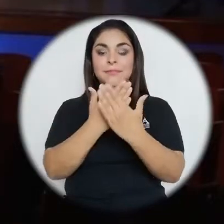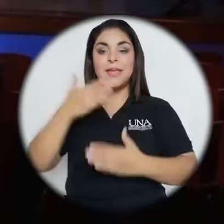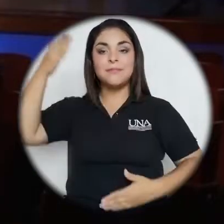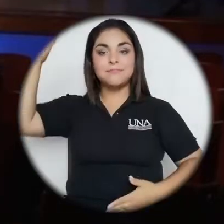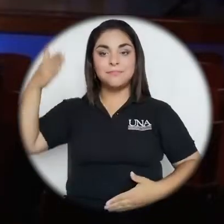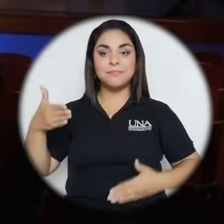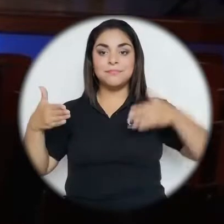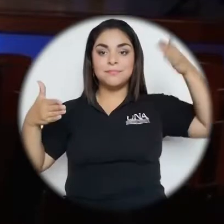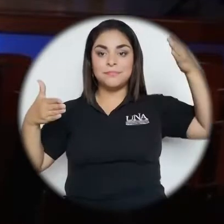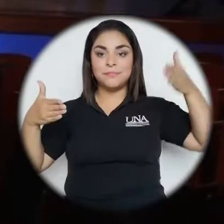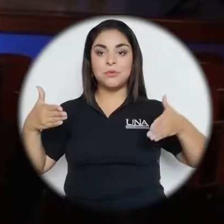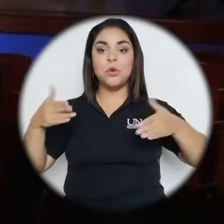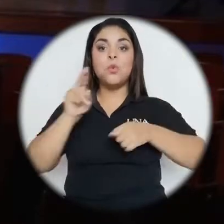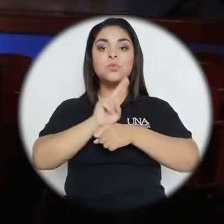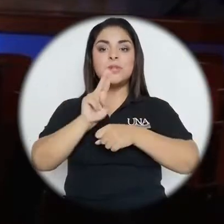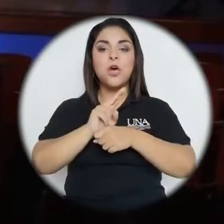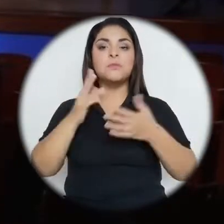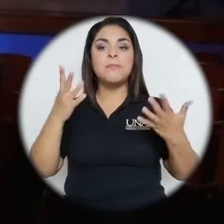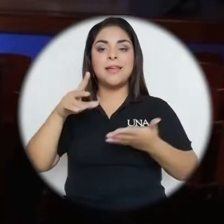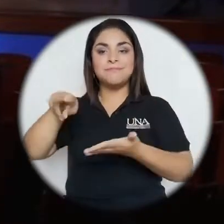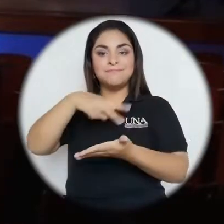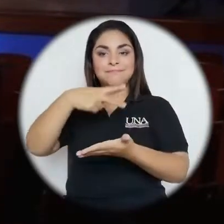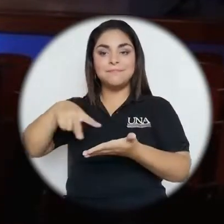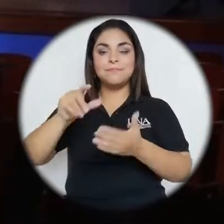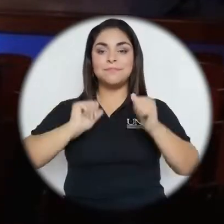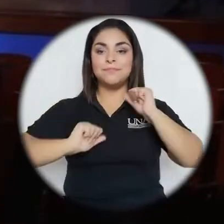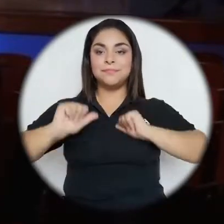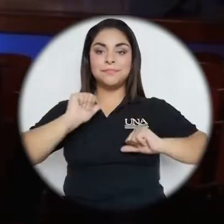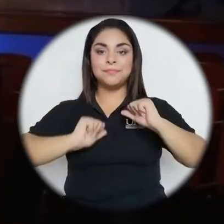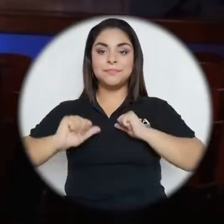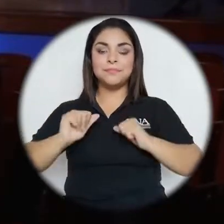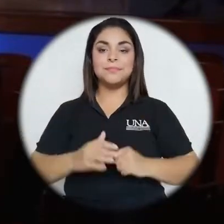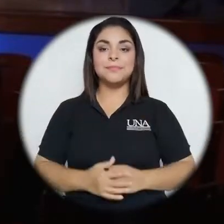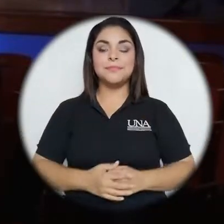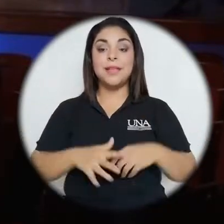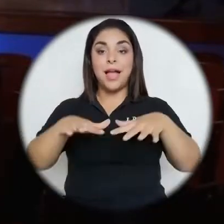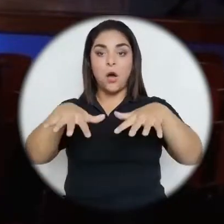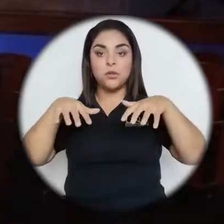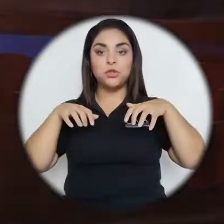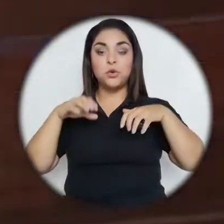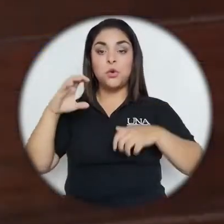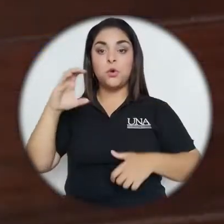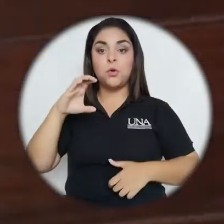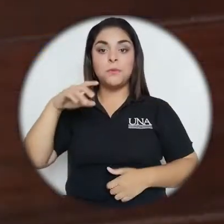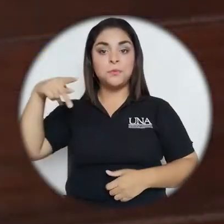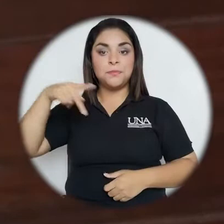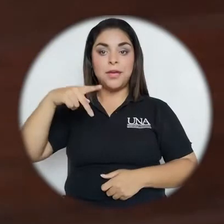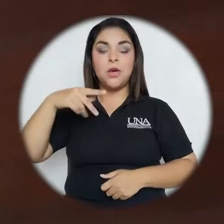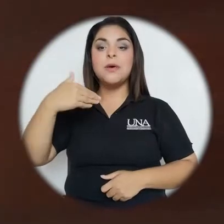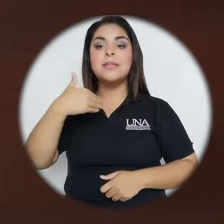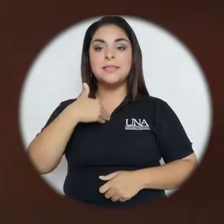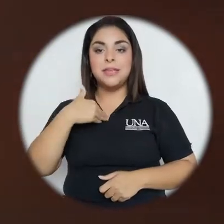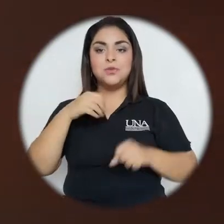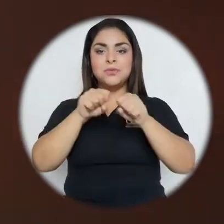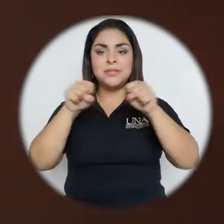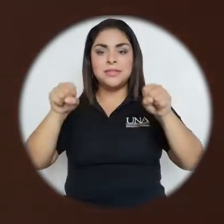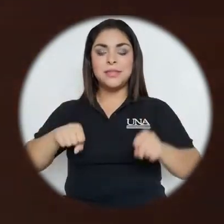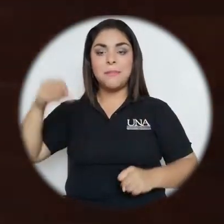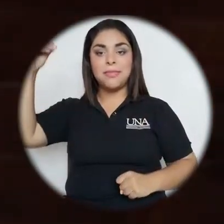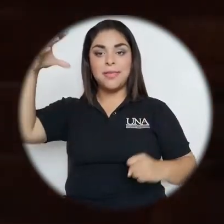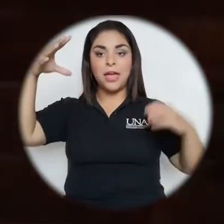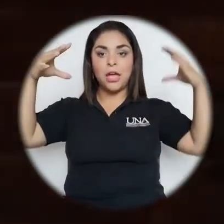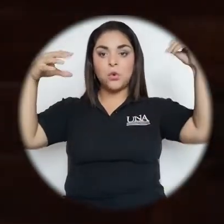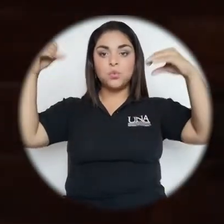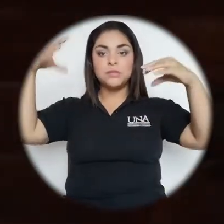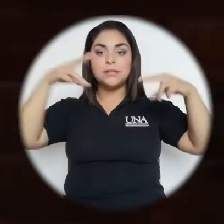telones laterales utilizados para danza y teatro. El Auditorio Clodomiro Picado posee un sistema de luces en